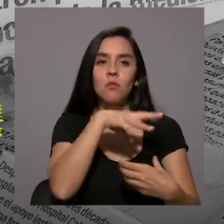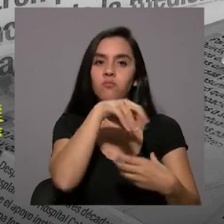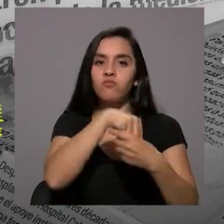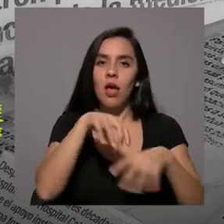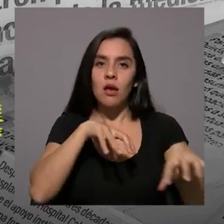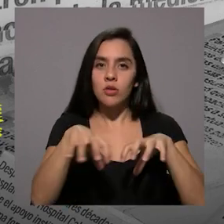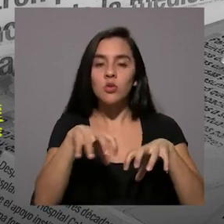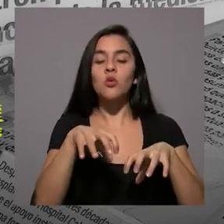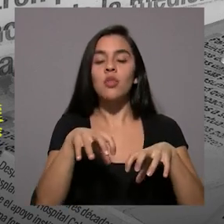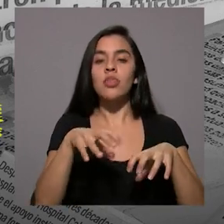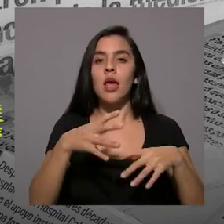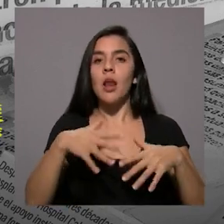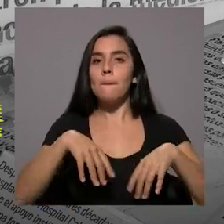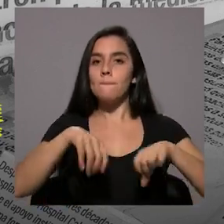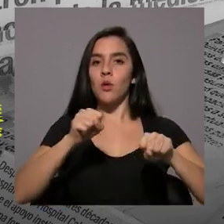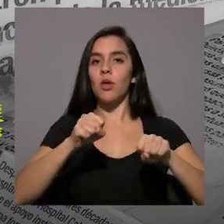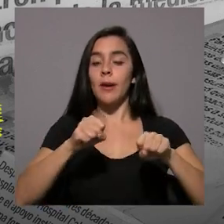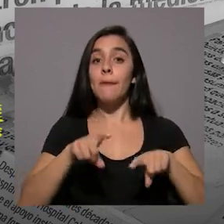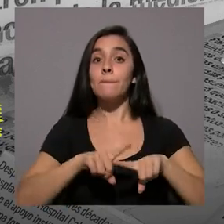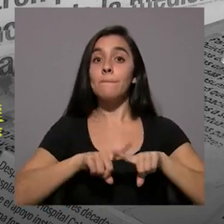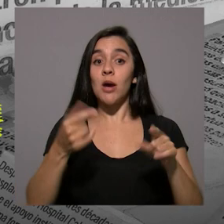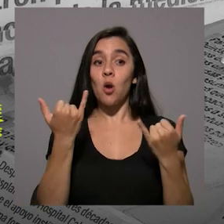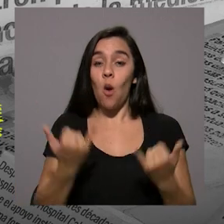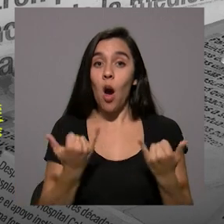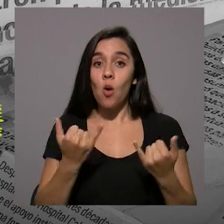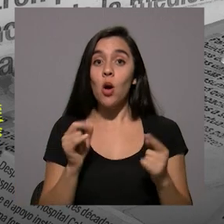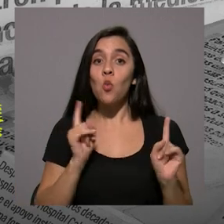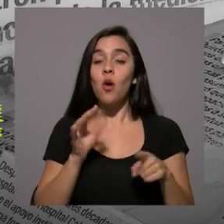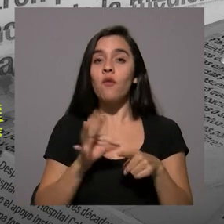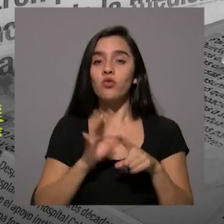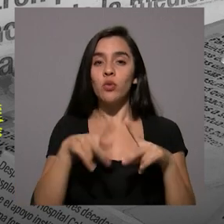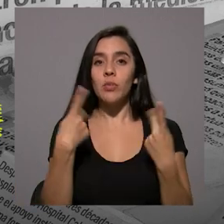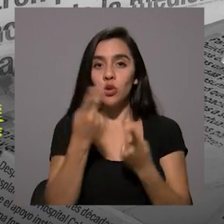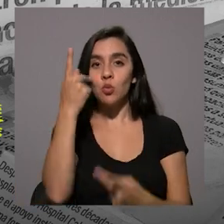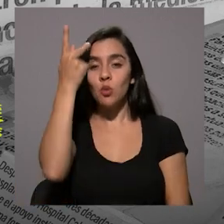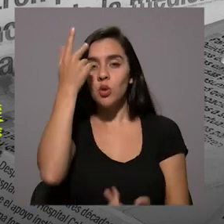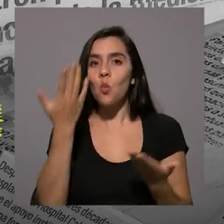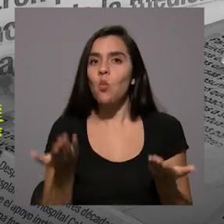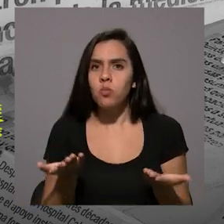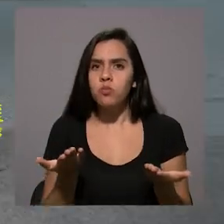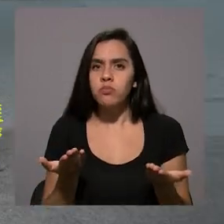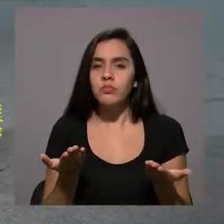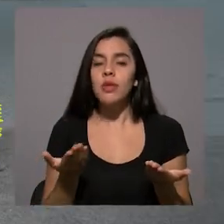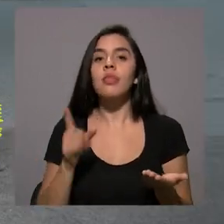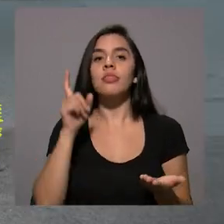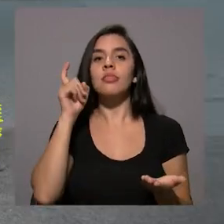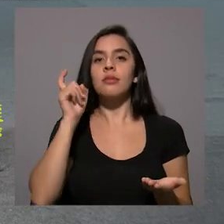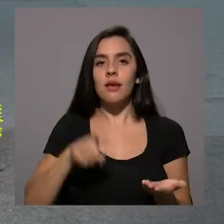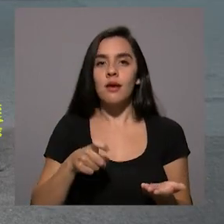el acceso al poder. Pero ahora, ¿cuál función tiene el partido político ahora? O